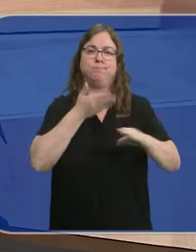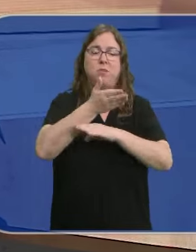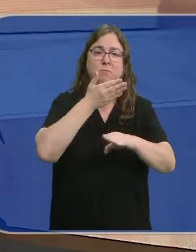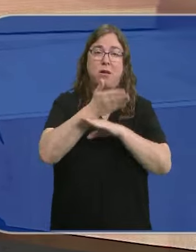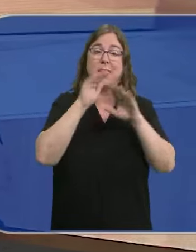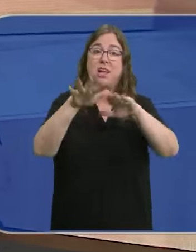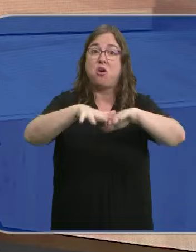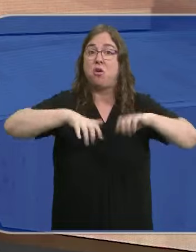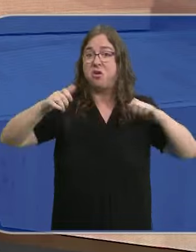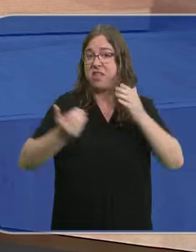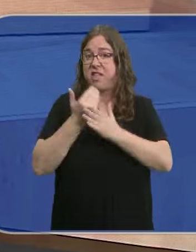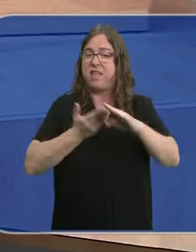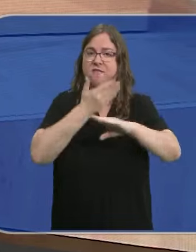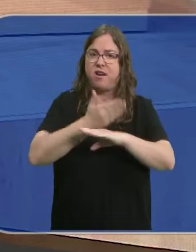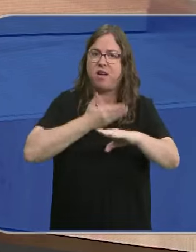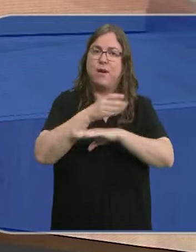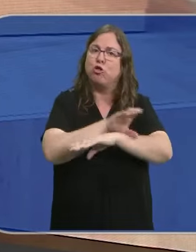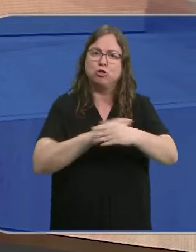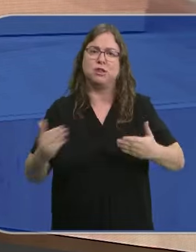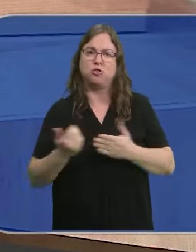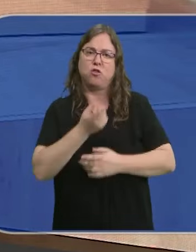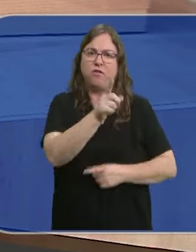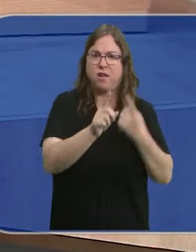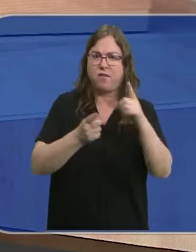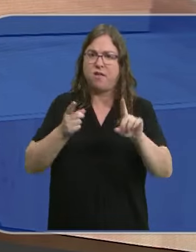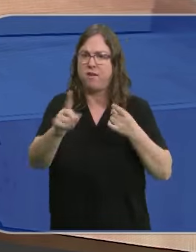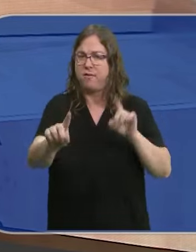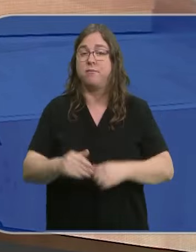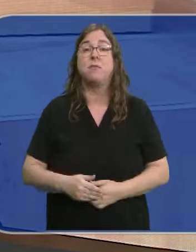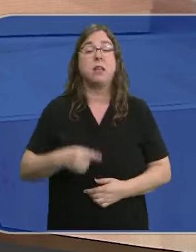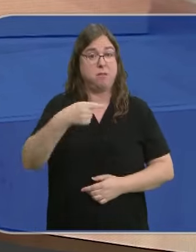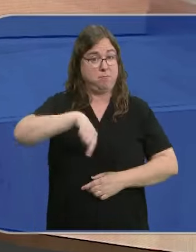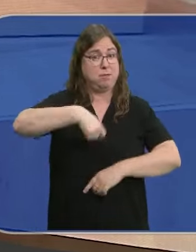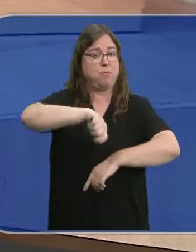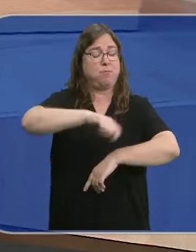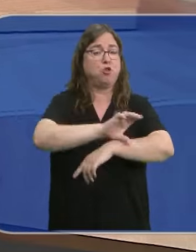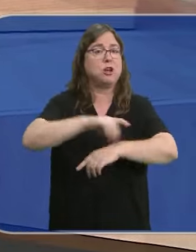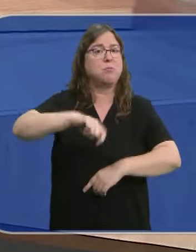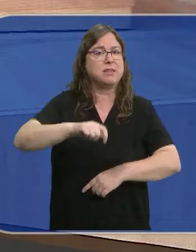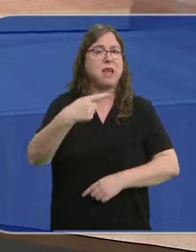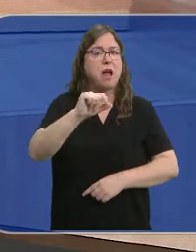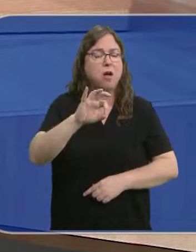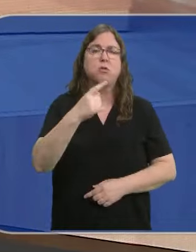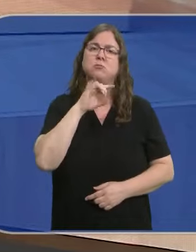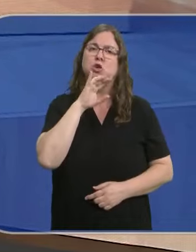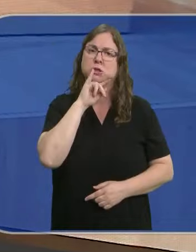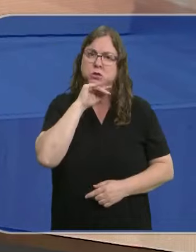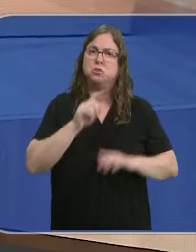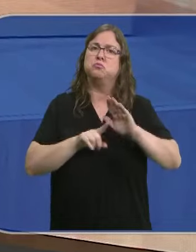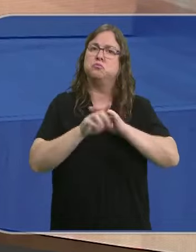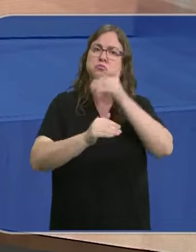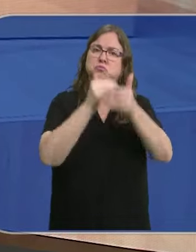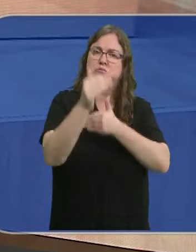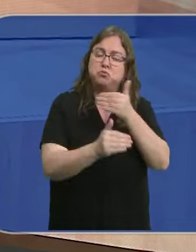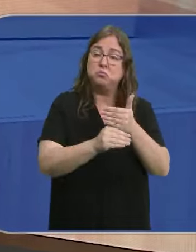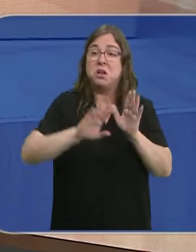pasarán en los próximos días cada uno de los consejeros. Luis Miguel Gago asegura estar contento con el avance de las medidas comprometidas, que a final de